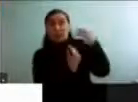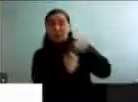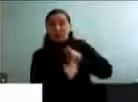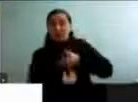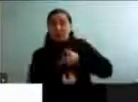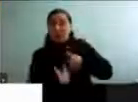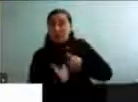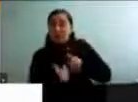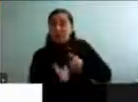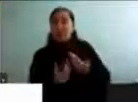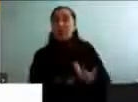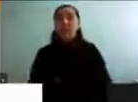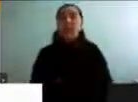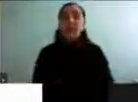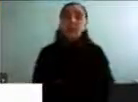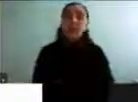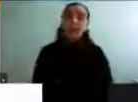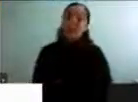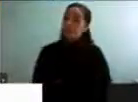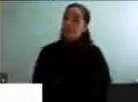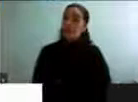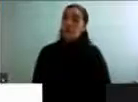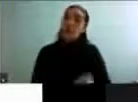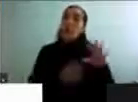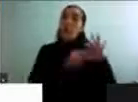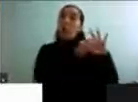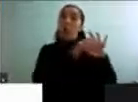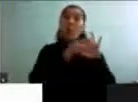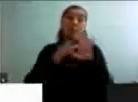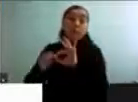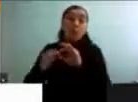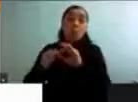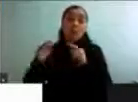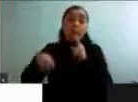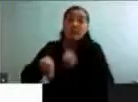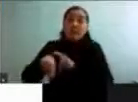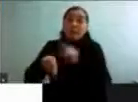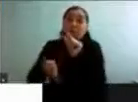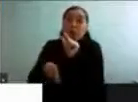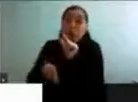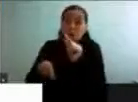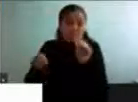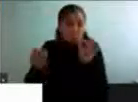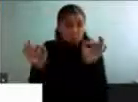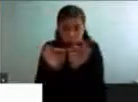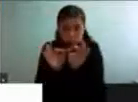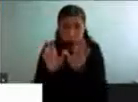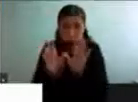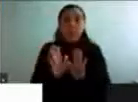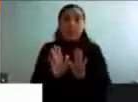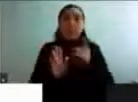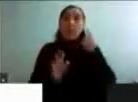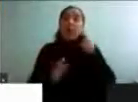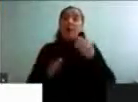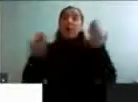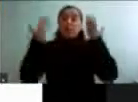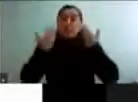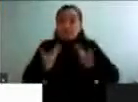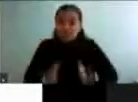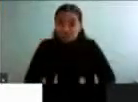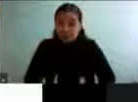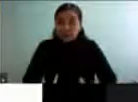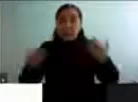Y tampoco me voy a detener en las consecuencias por honor al tiempo, pero las hay tanto físicas como